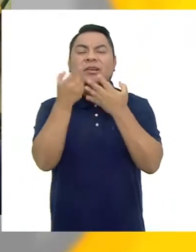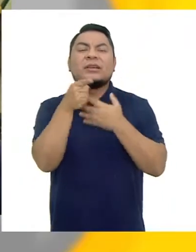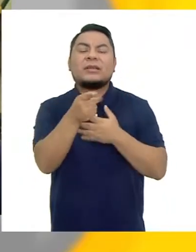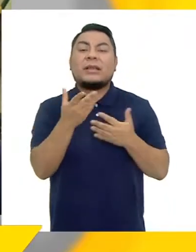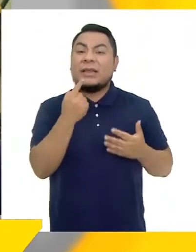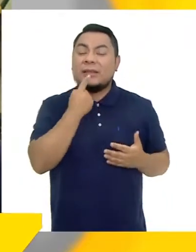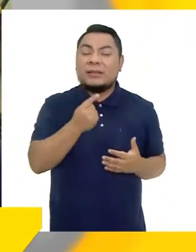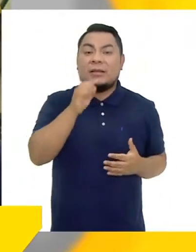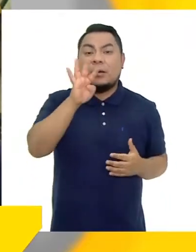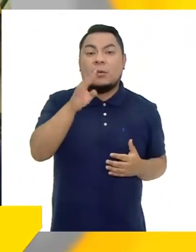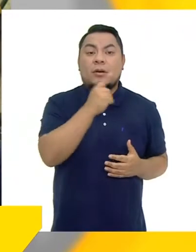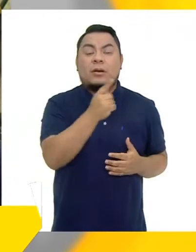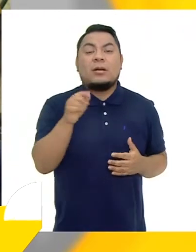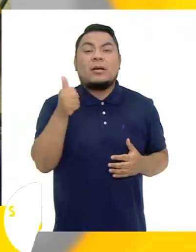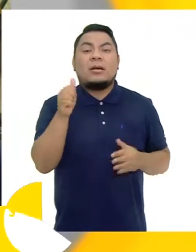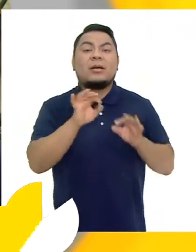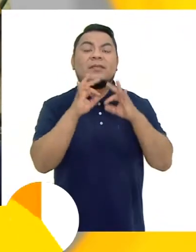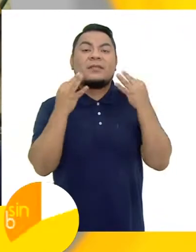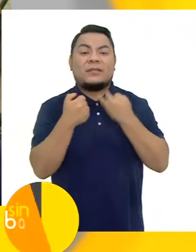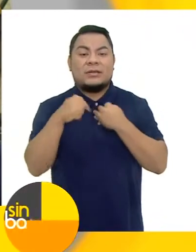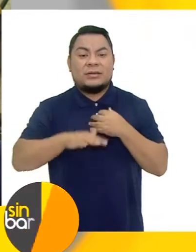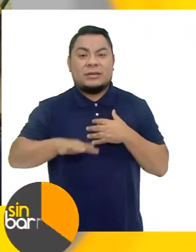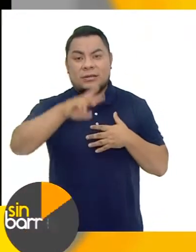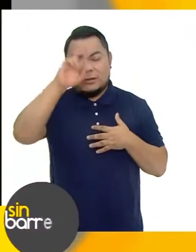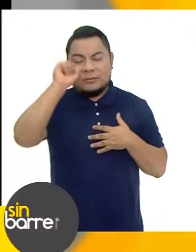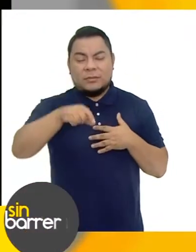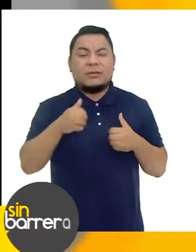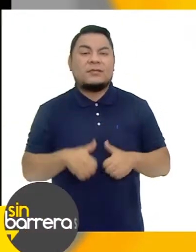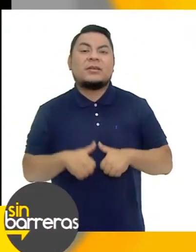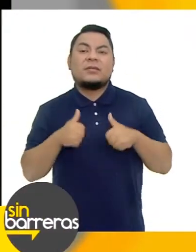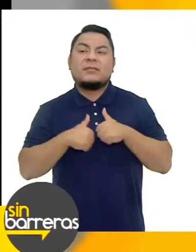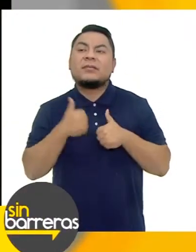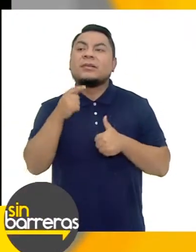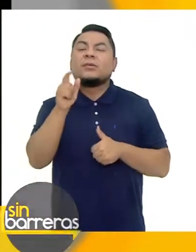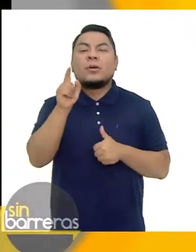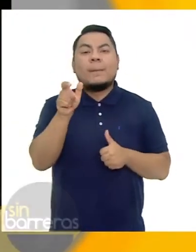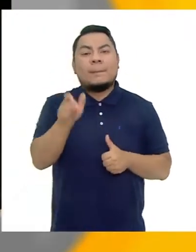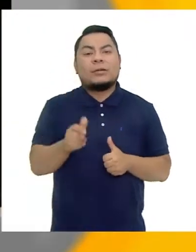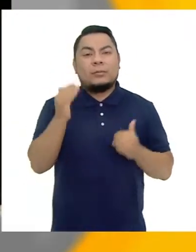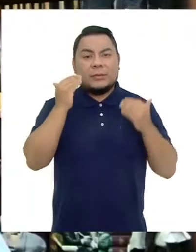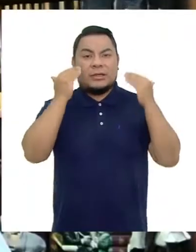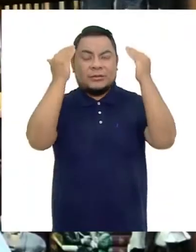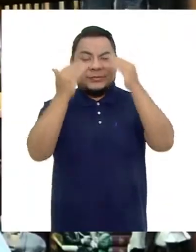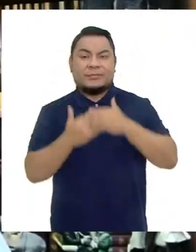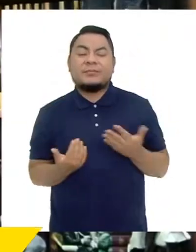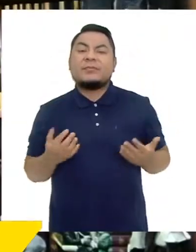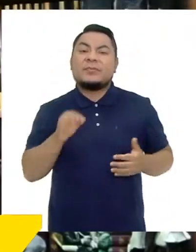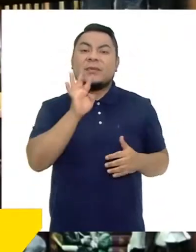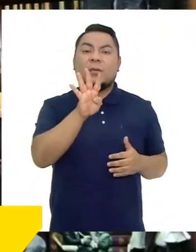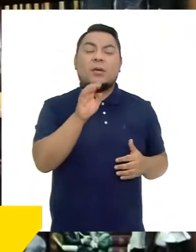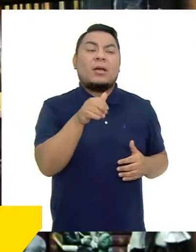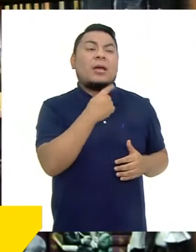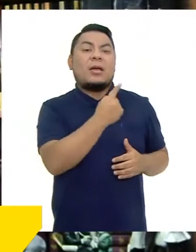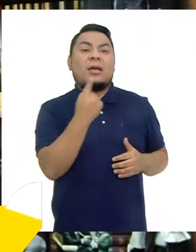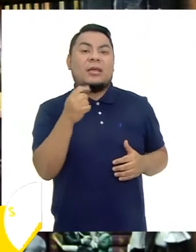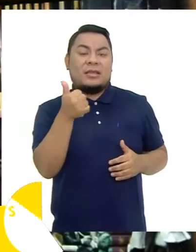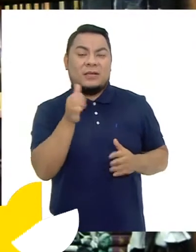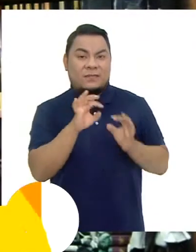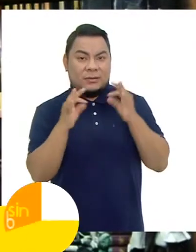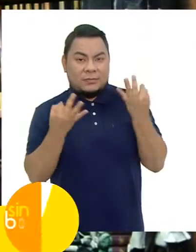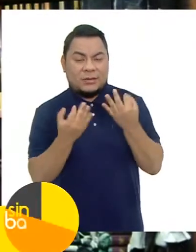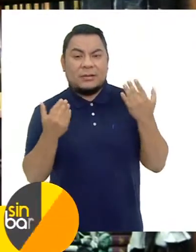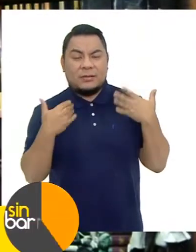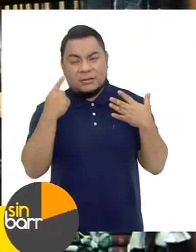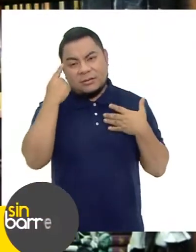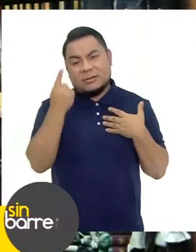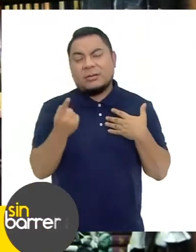Y dice que Cuatro de cada diez familias En este país Vive con una persona adulta mayor Quiere decir que Cuatro de cada diez familias